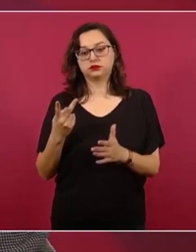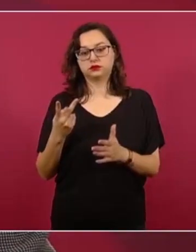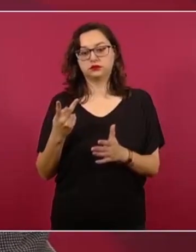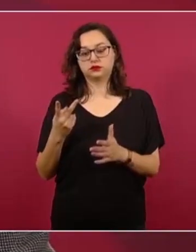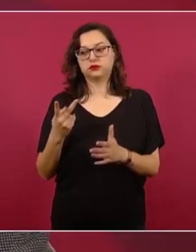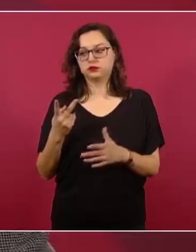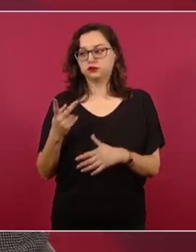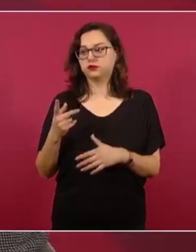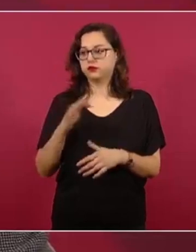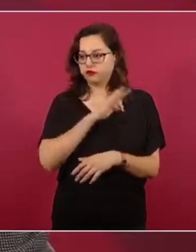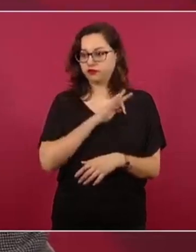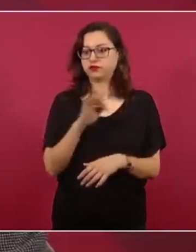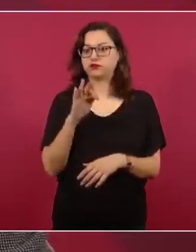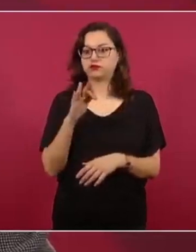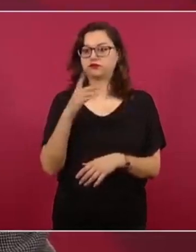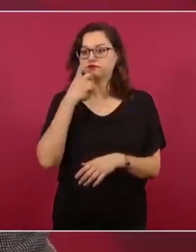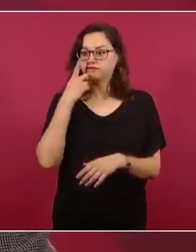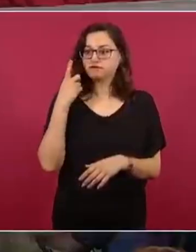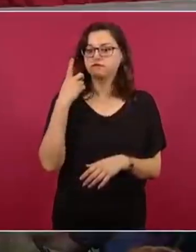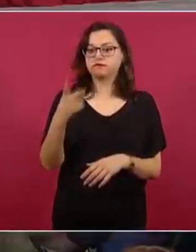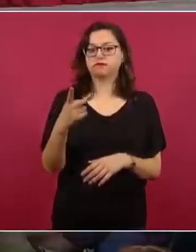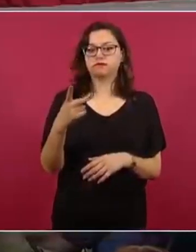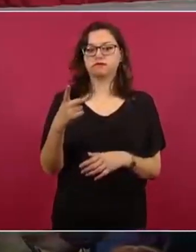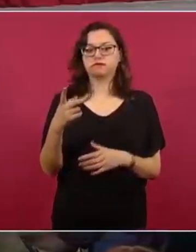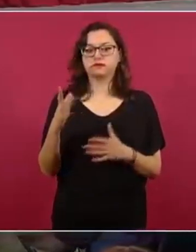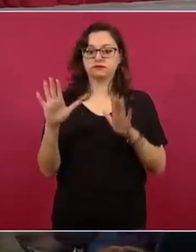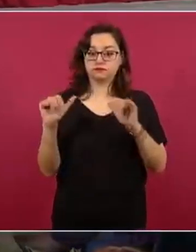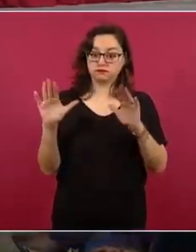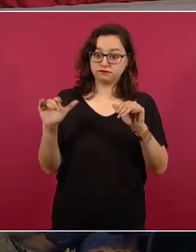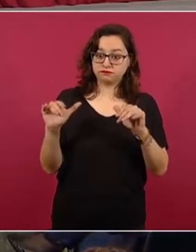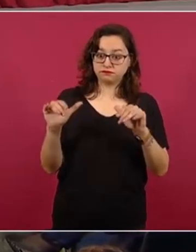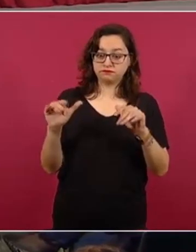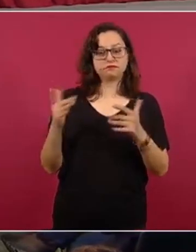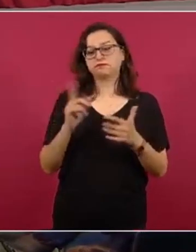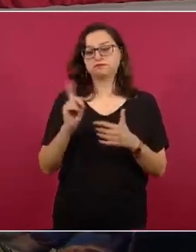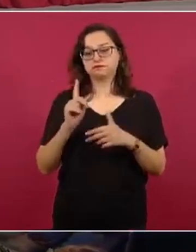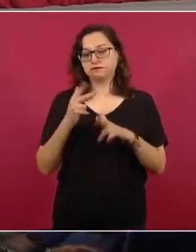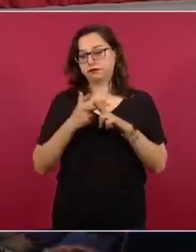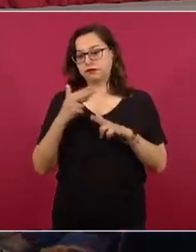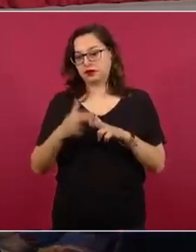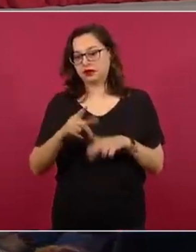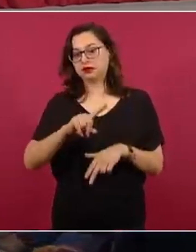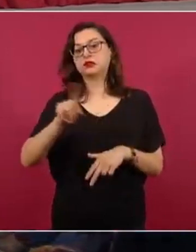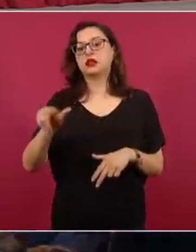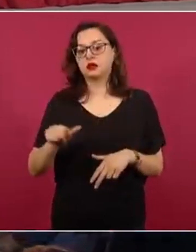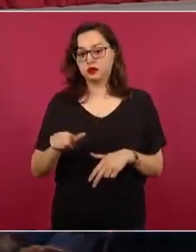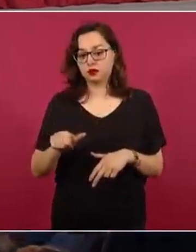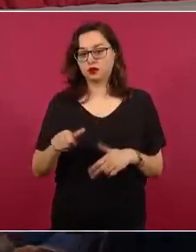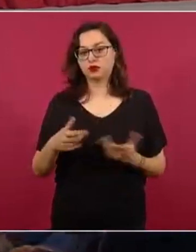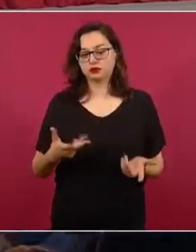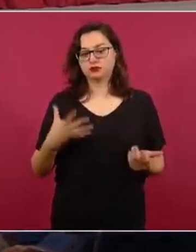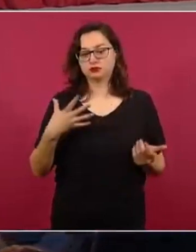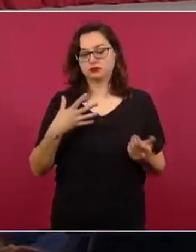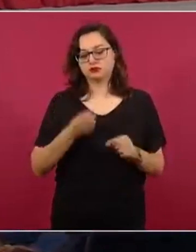alto o un hasta luego, no podemos ir hasta Dios a este virus que nos ha cambiado la vida en los últimos años.